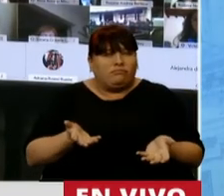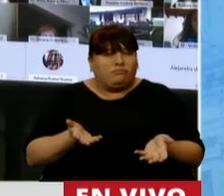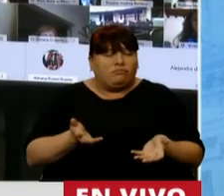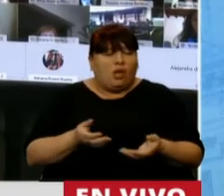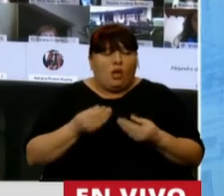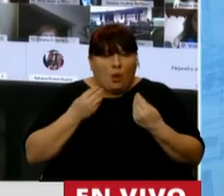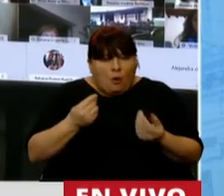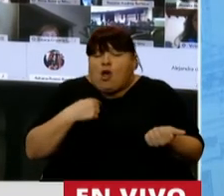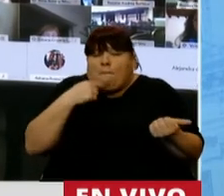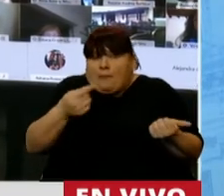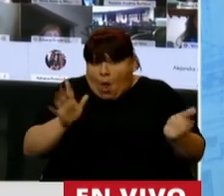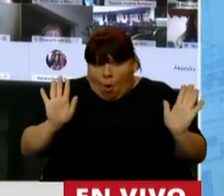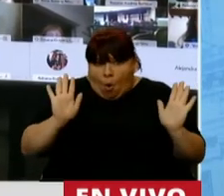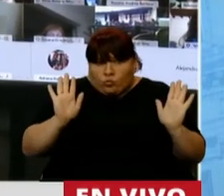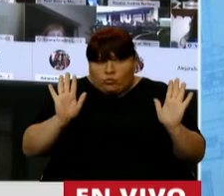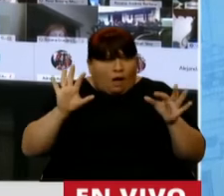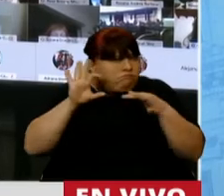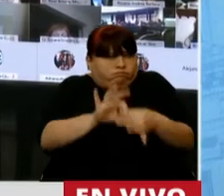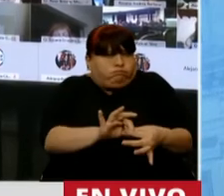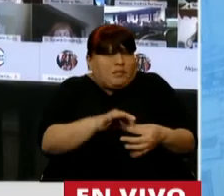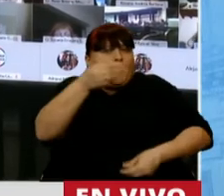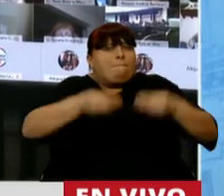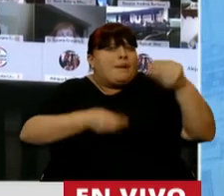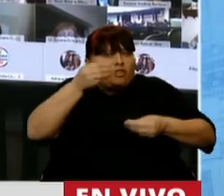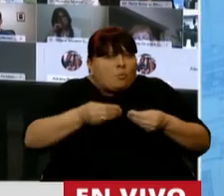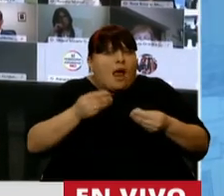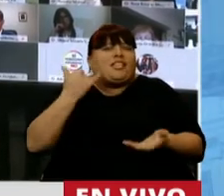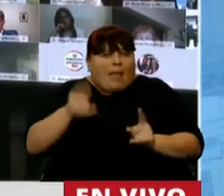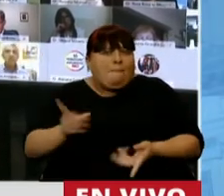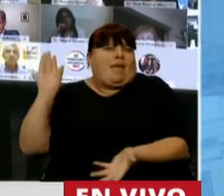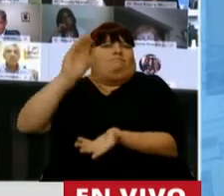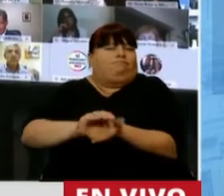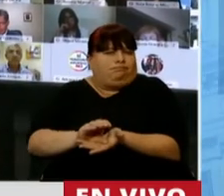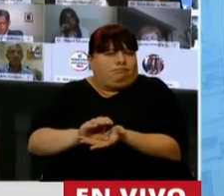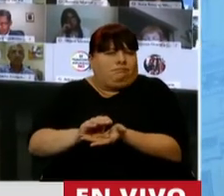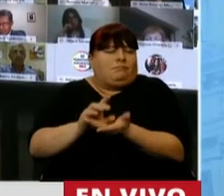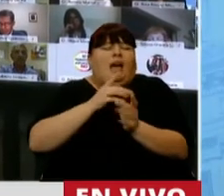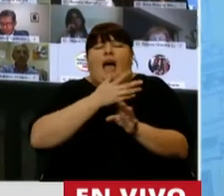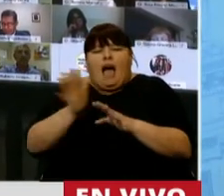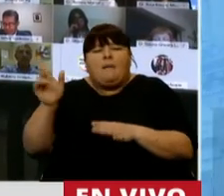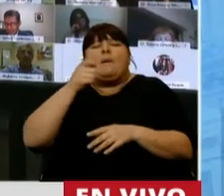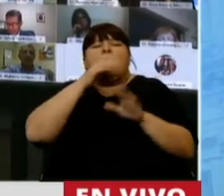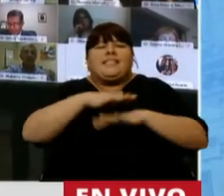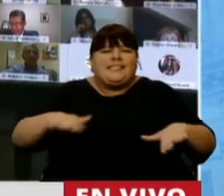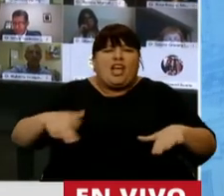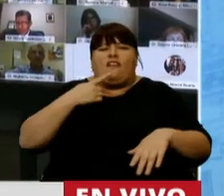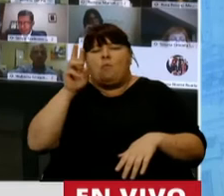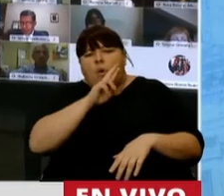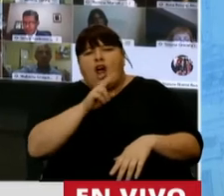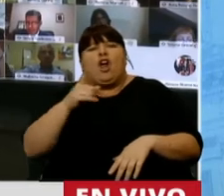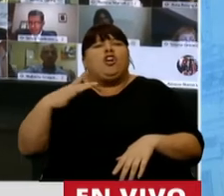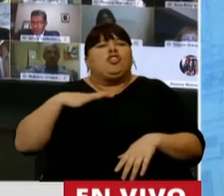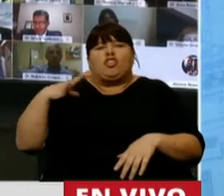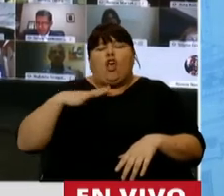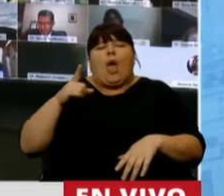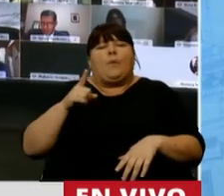¿Por qué? son preguntas, ¿no? Muy ligadas al presupuesto y a las inversiones. Además, si hay chicos y chicas que todavía